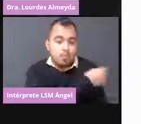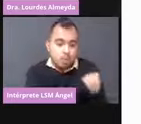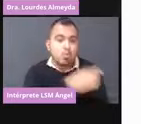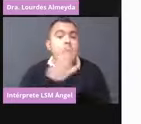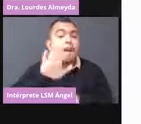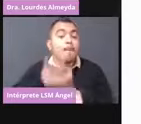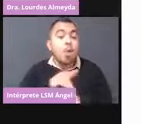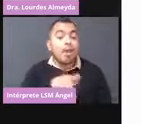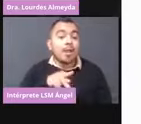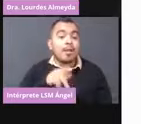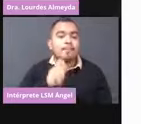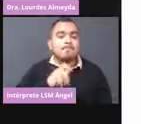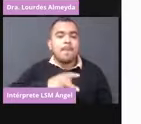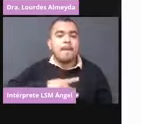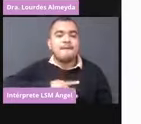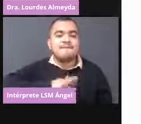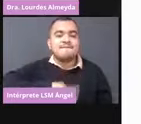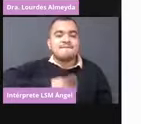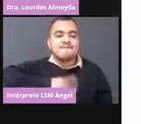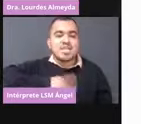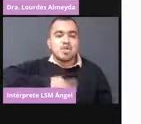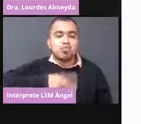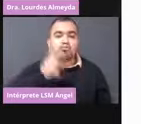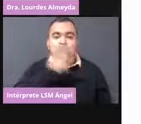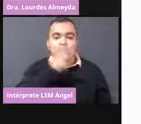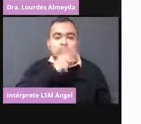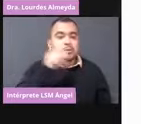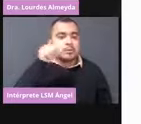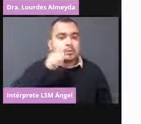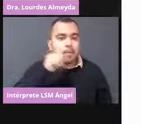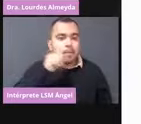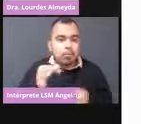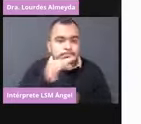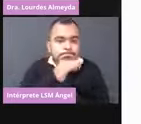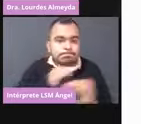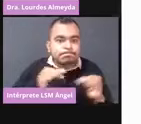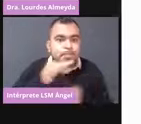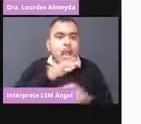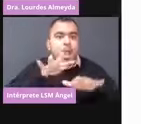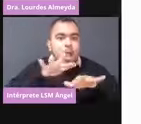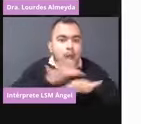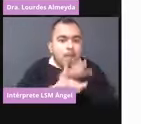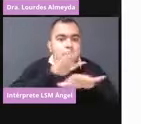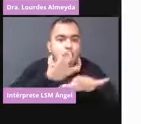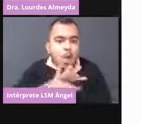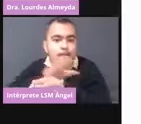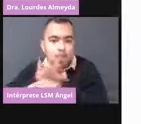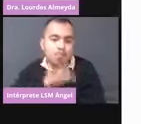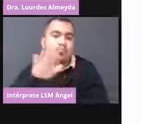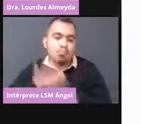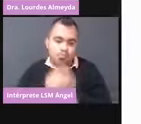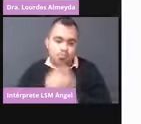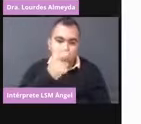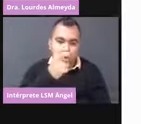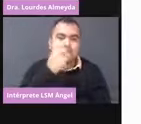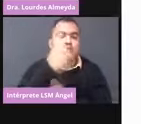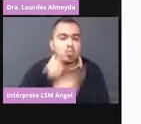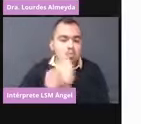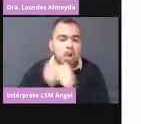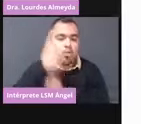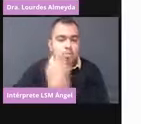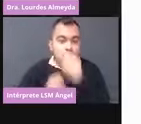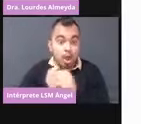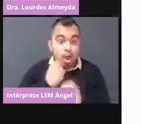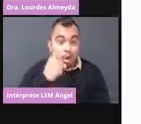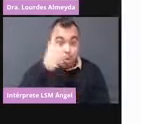virus respiratorios casi siempre mutan, cambian, y se pone todos los años. Entonces no es una sola dosis de